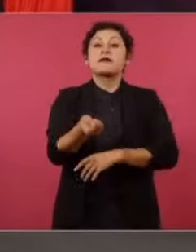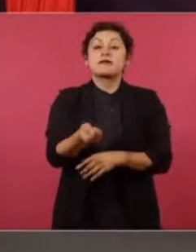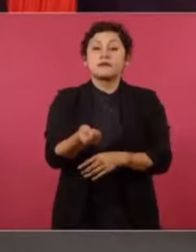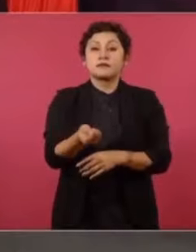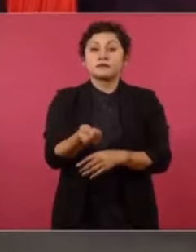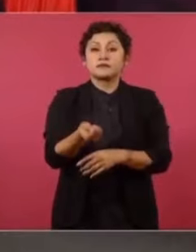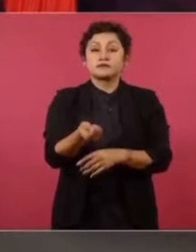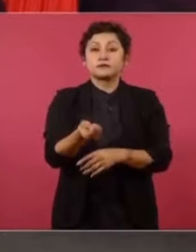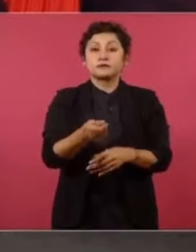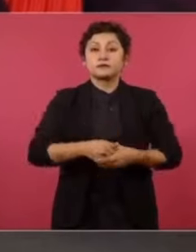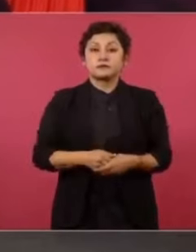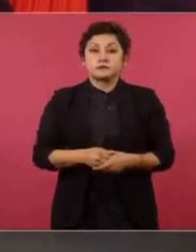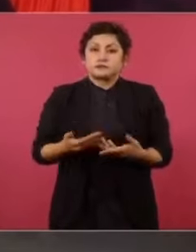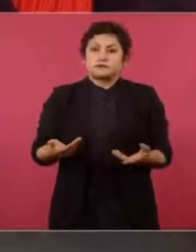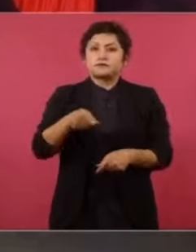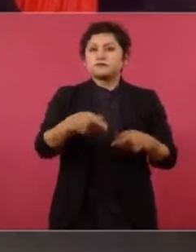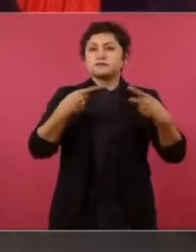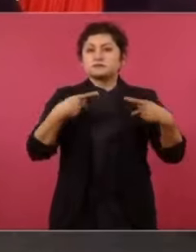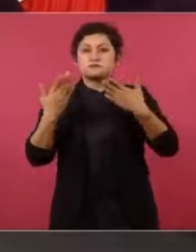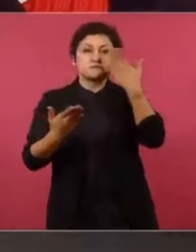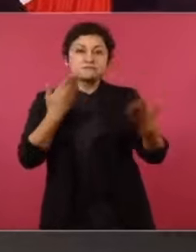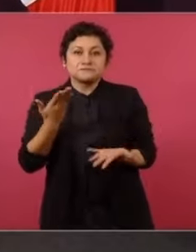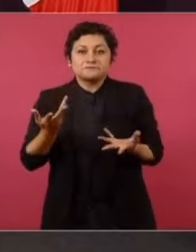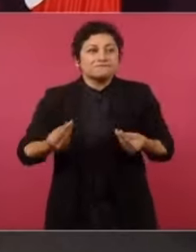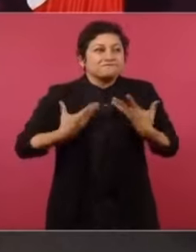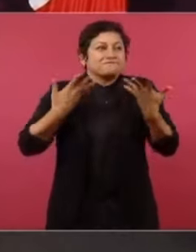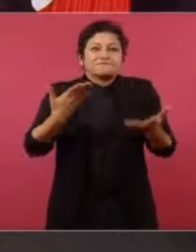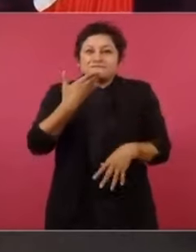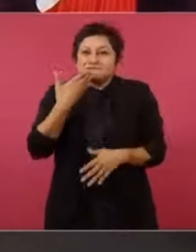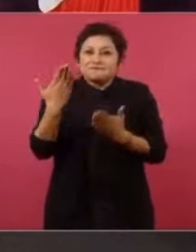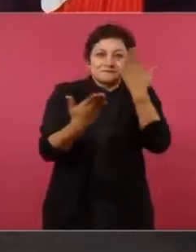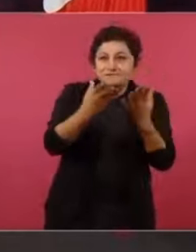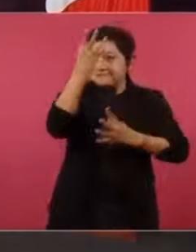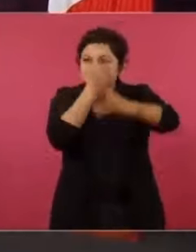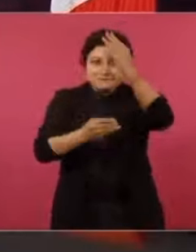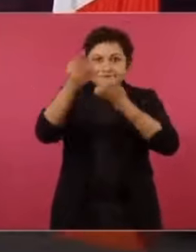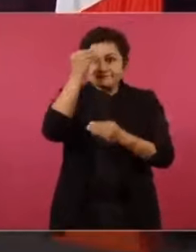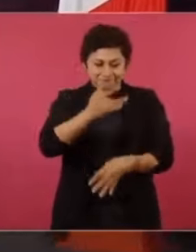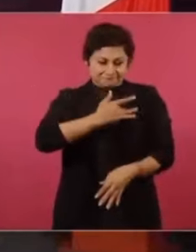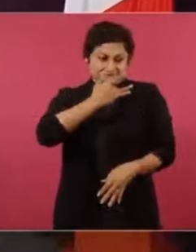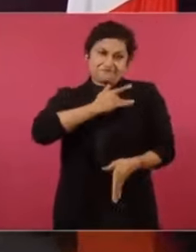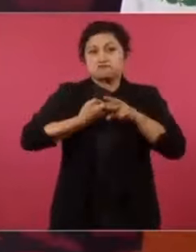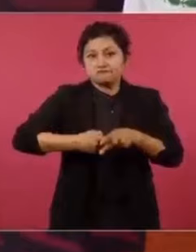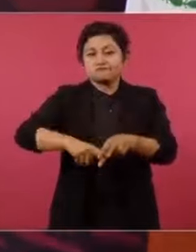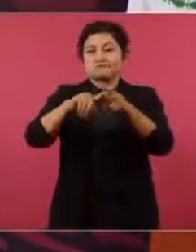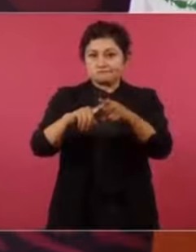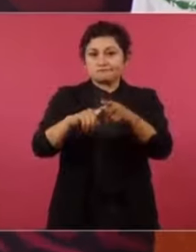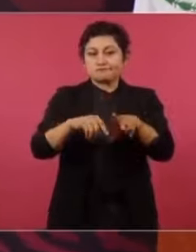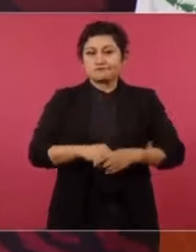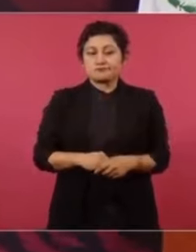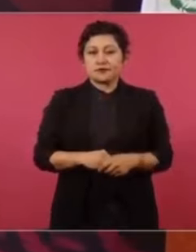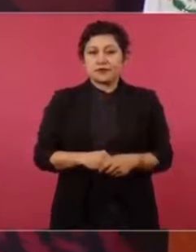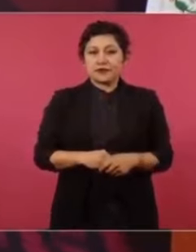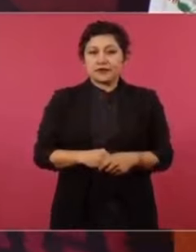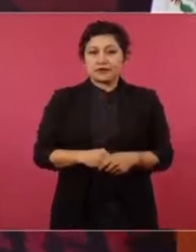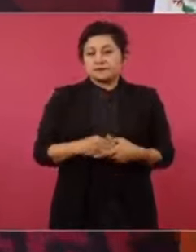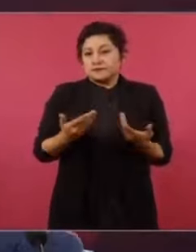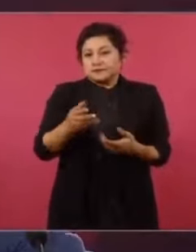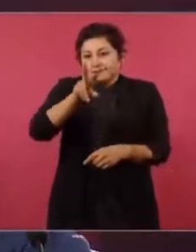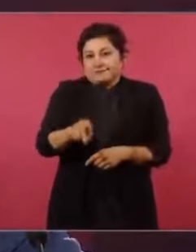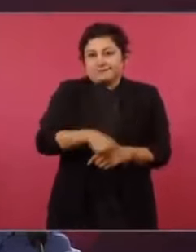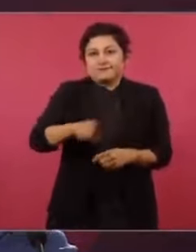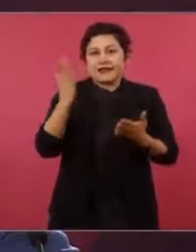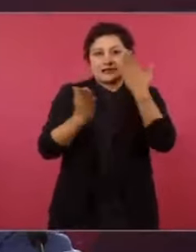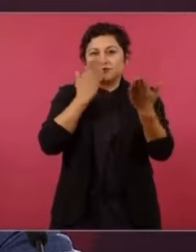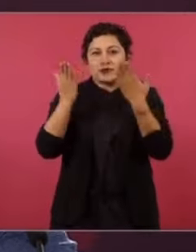sale con mucho entusiasmo de hacer valer la ley. Está lleno de frescura,